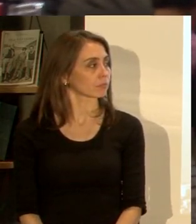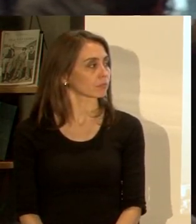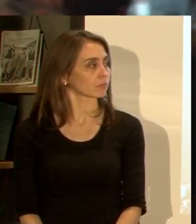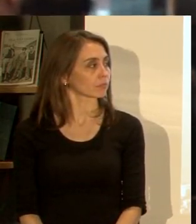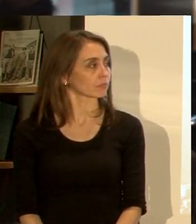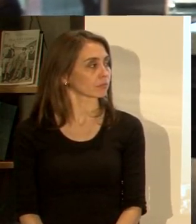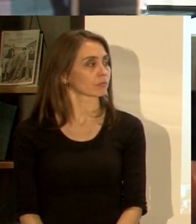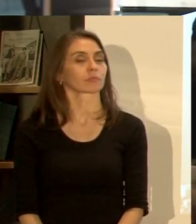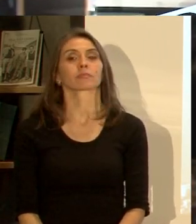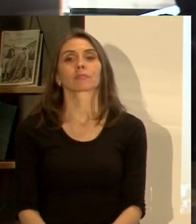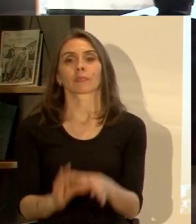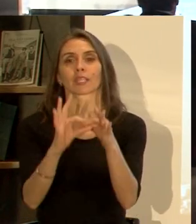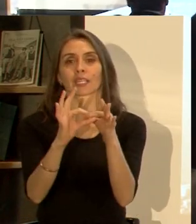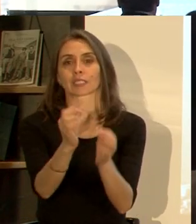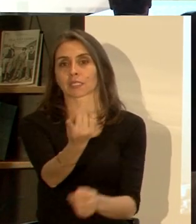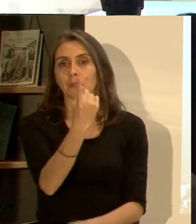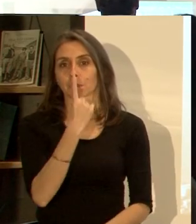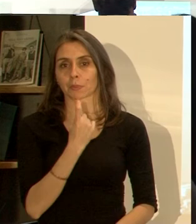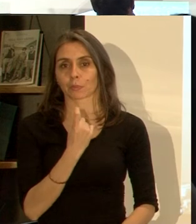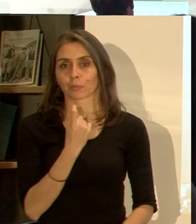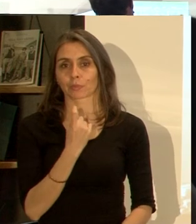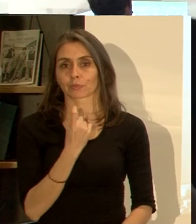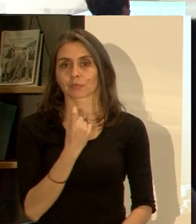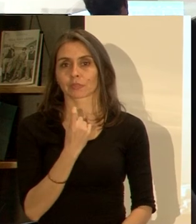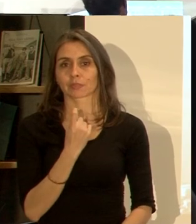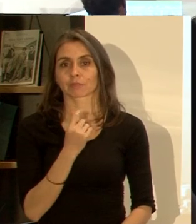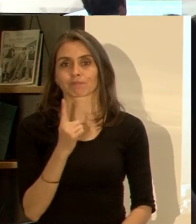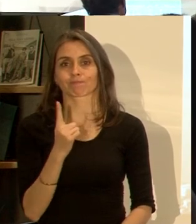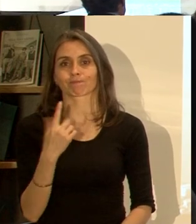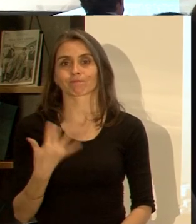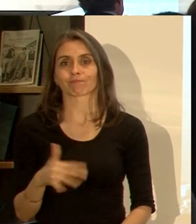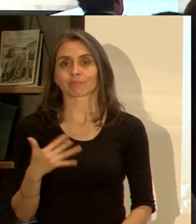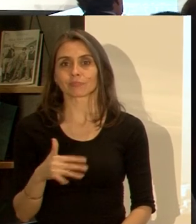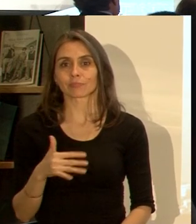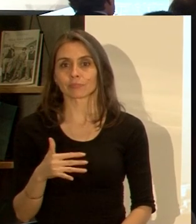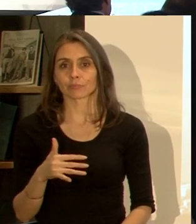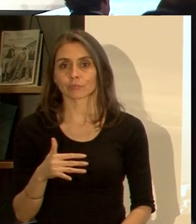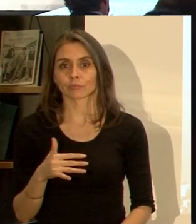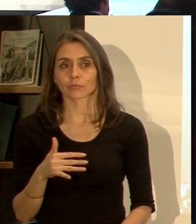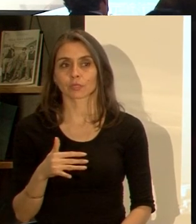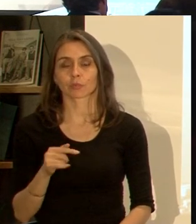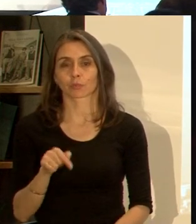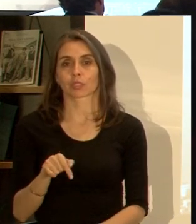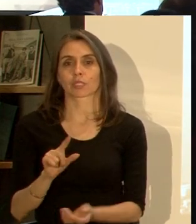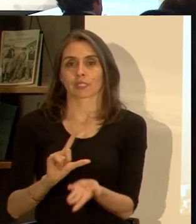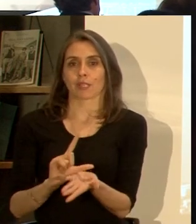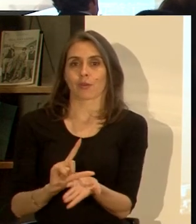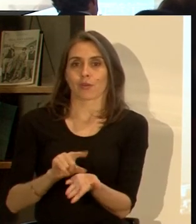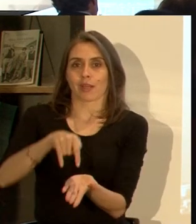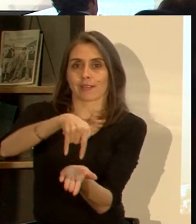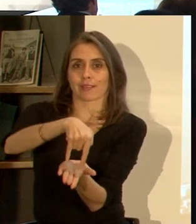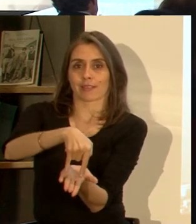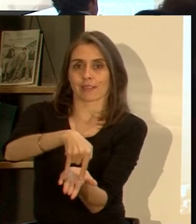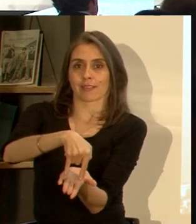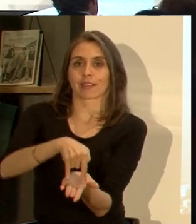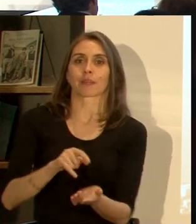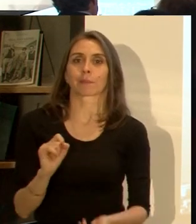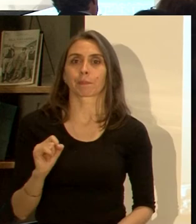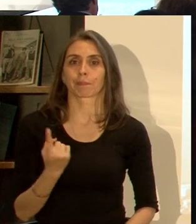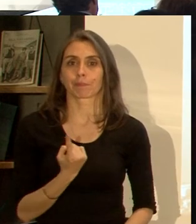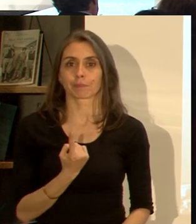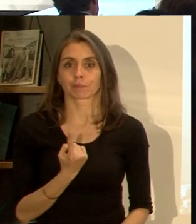gracias gracias por la pregunta porque es absolutamente esencial dado el recinto donde nos encontramos lo primero es